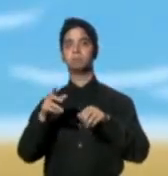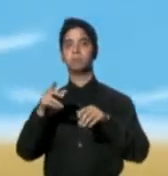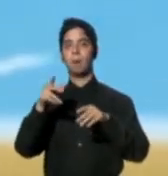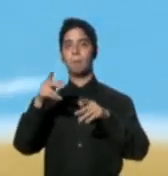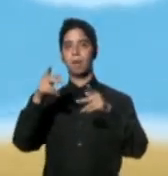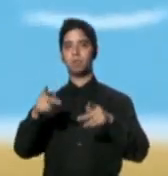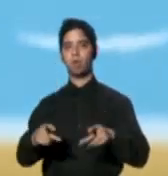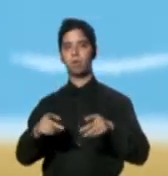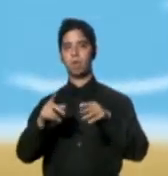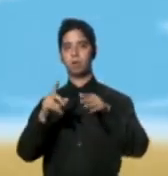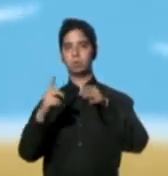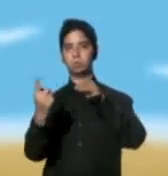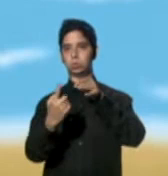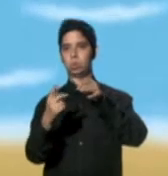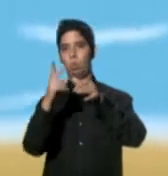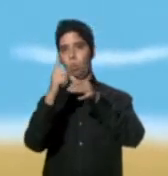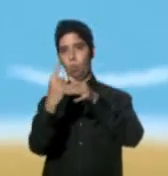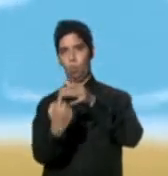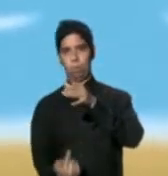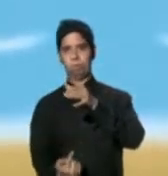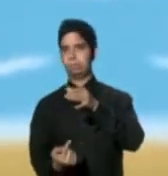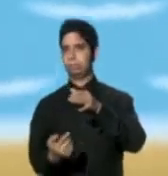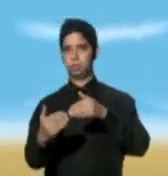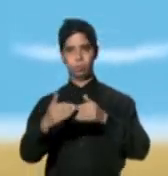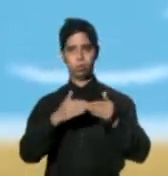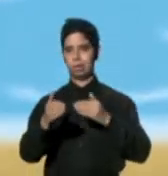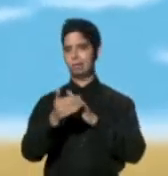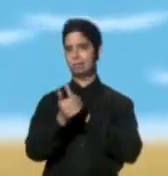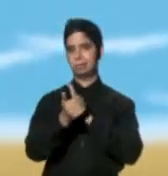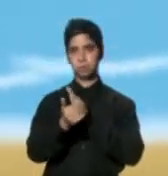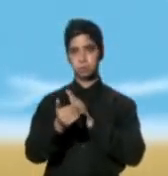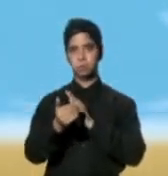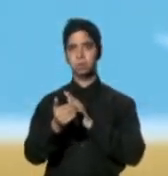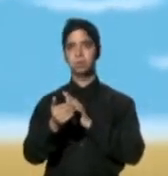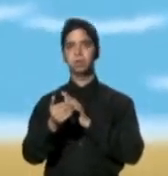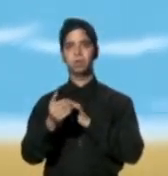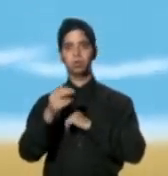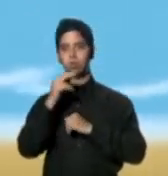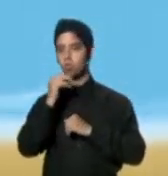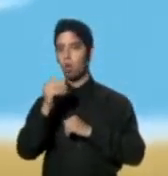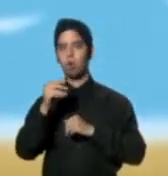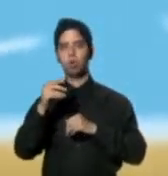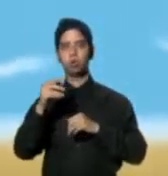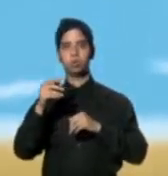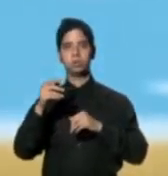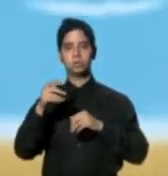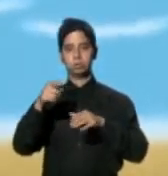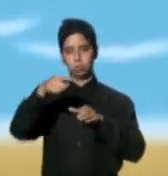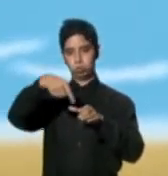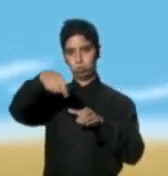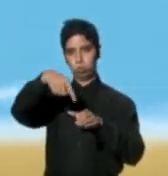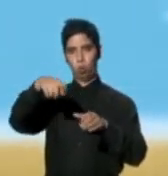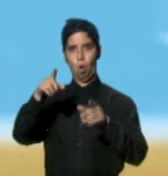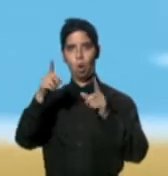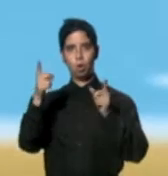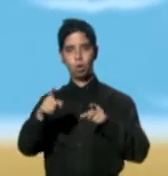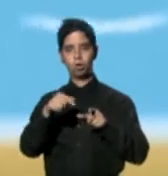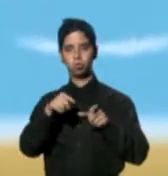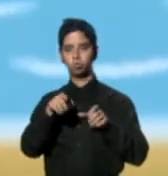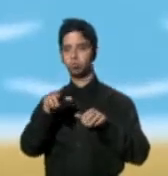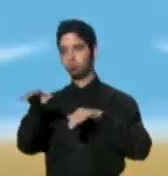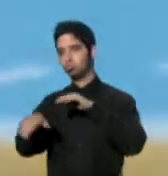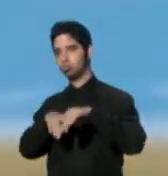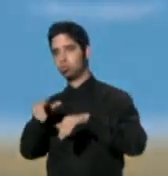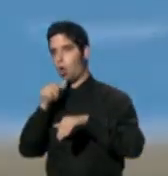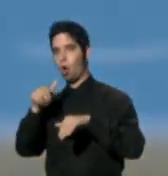el más experto nadador Nunca nade en contra de las corrientes submarinas Nadase a los lados o déjese arrastrar por